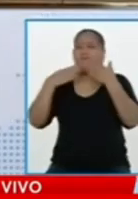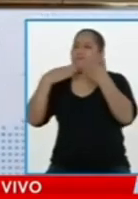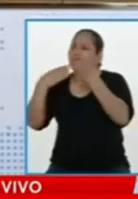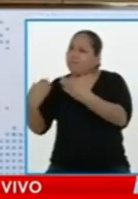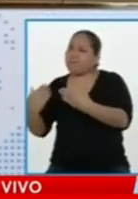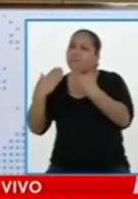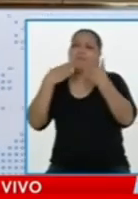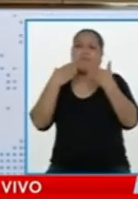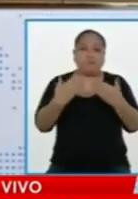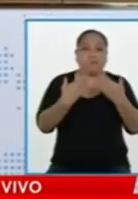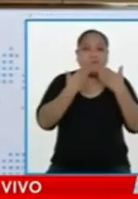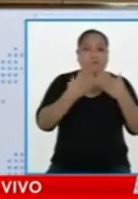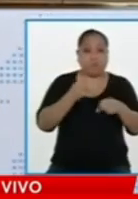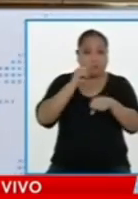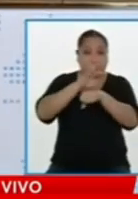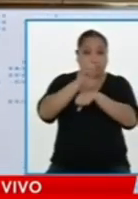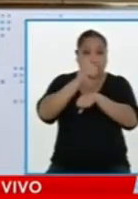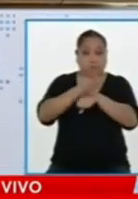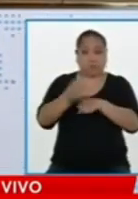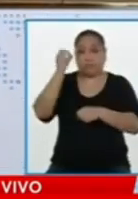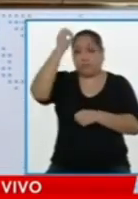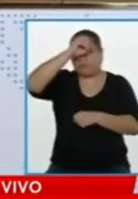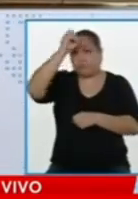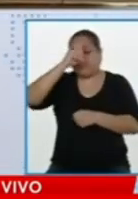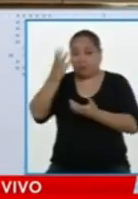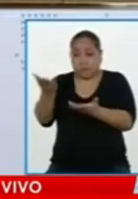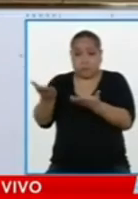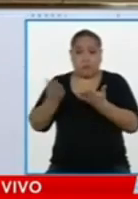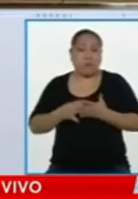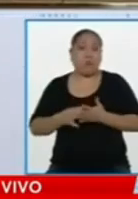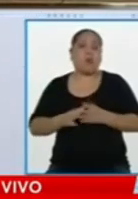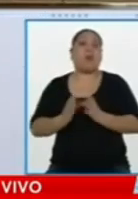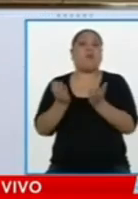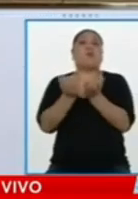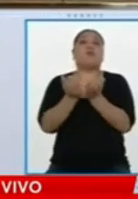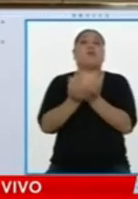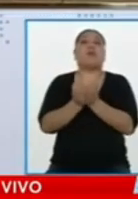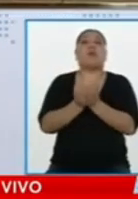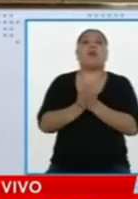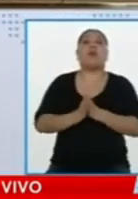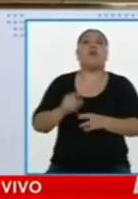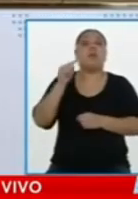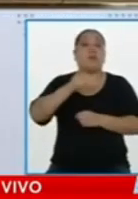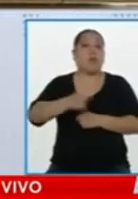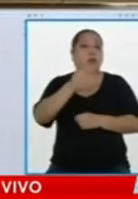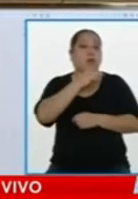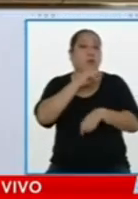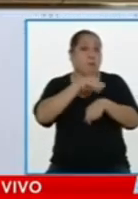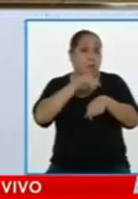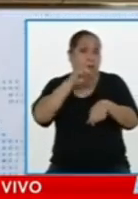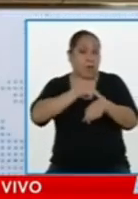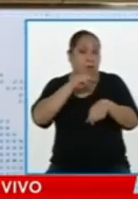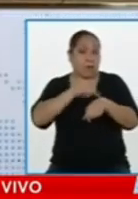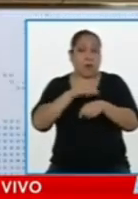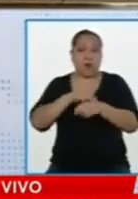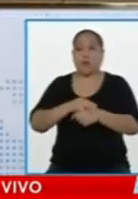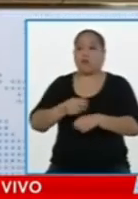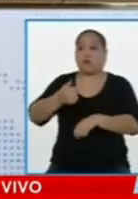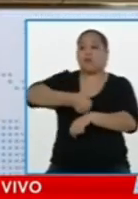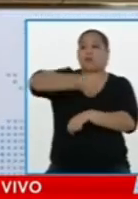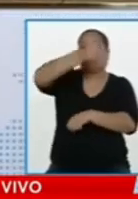acuartelada en sus casas, los ahorros se habían gastado y la gente se estaba muriendo de hambre.